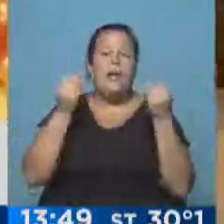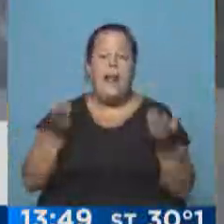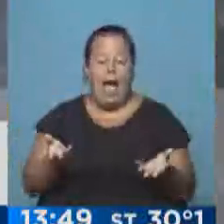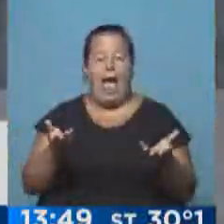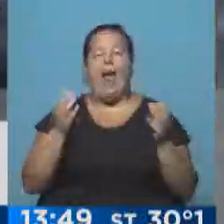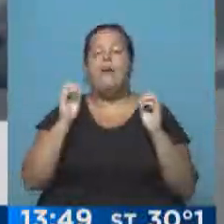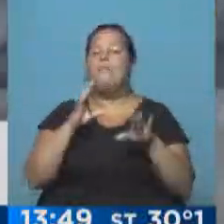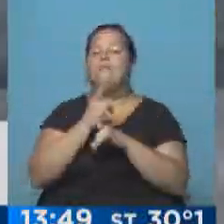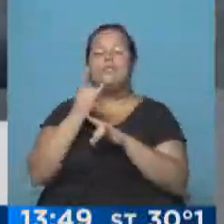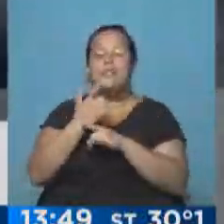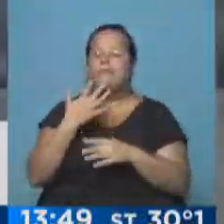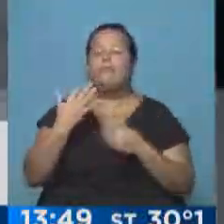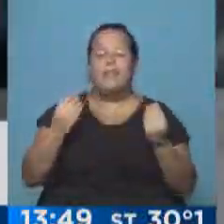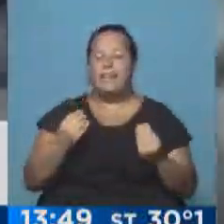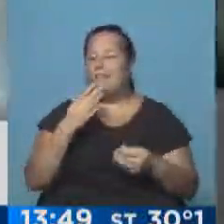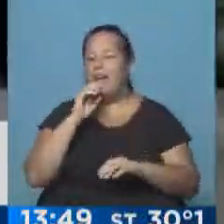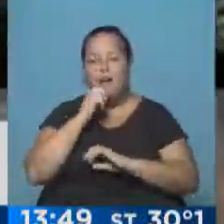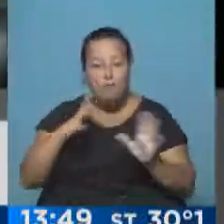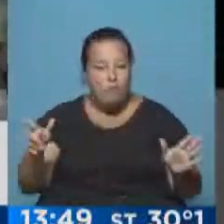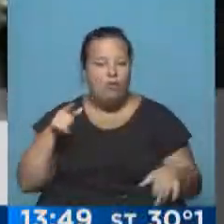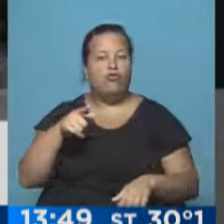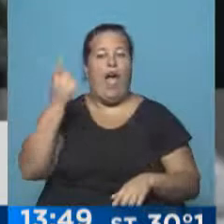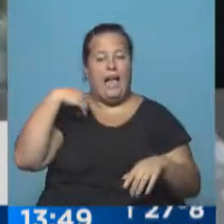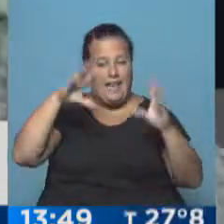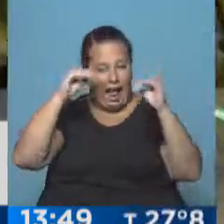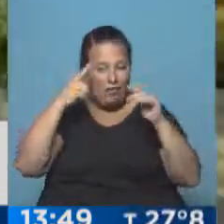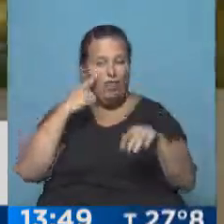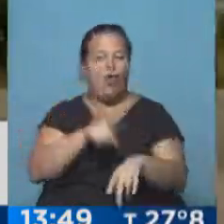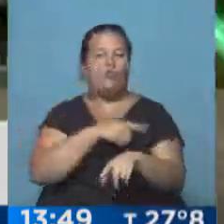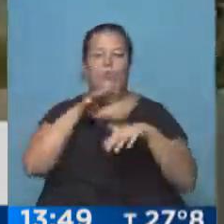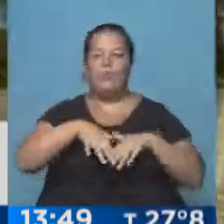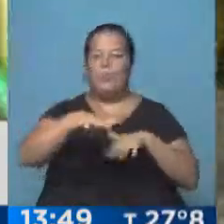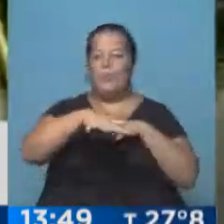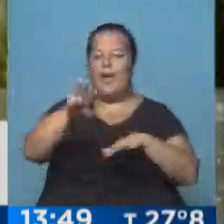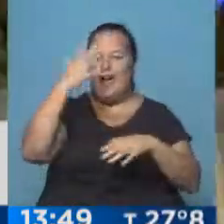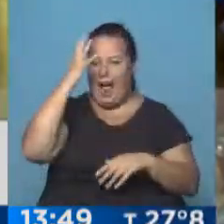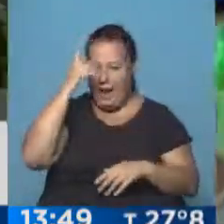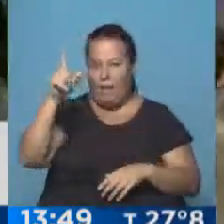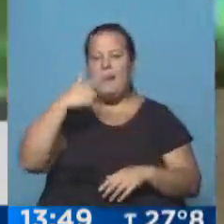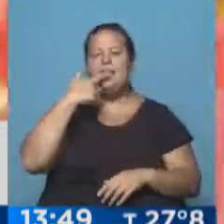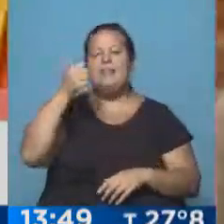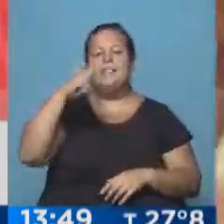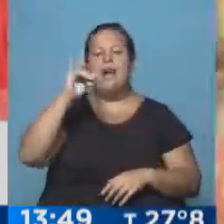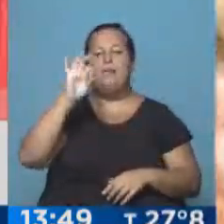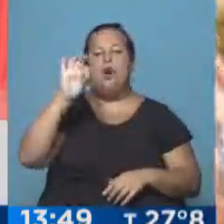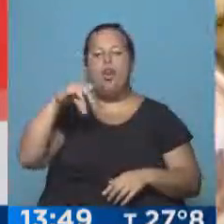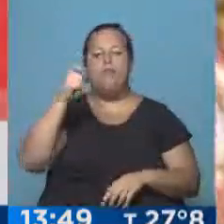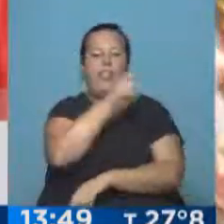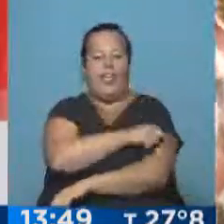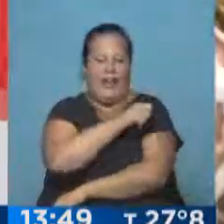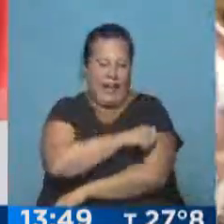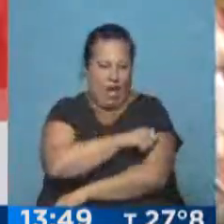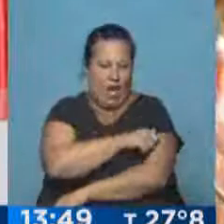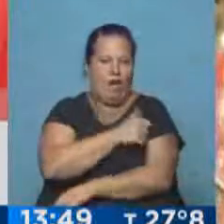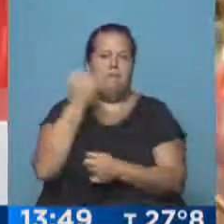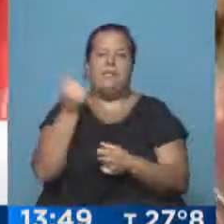la magia, como todos los años y este emplendor, colmaron anoche el tradicional desfile de Carnaval en el Sambódromo de Río de Janeiro. Las principales